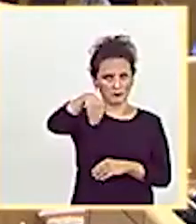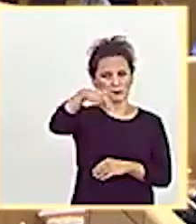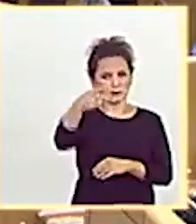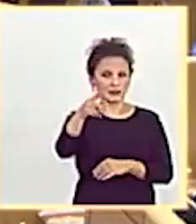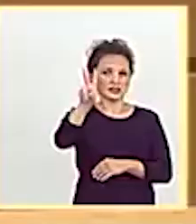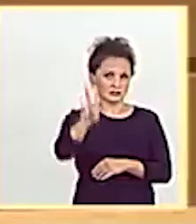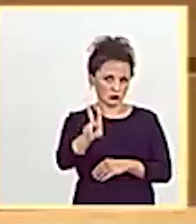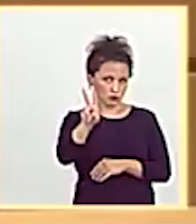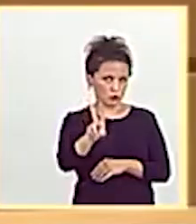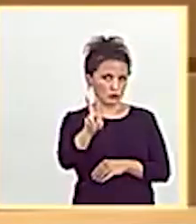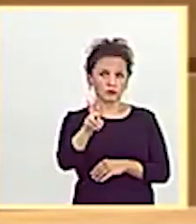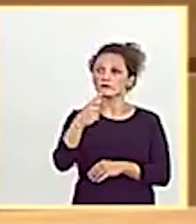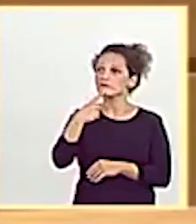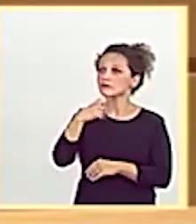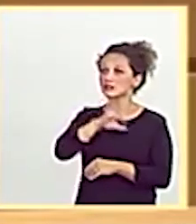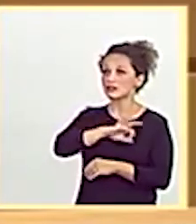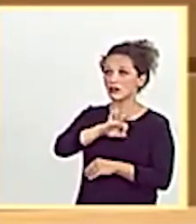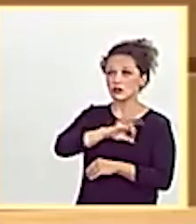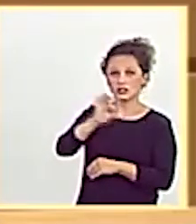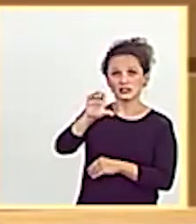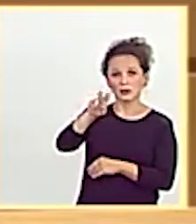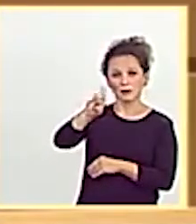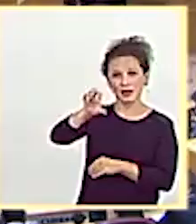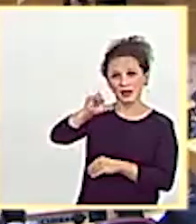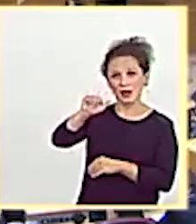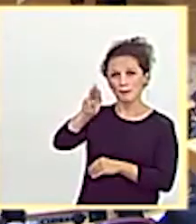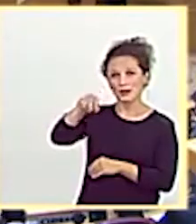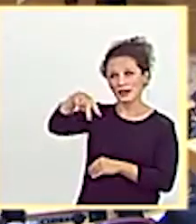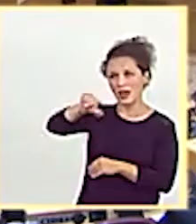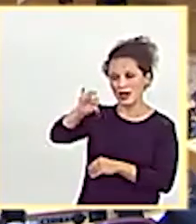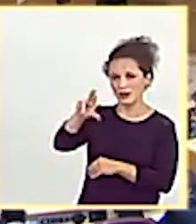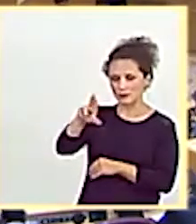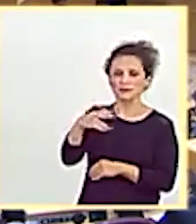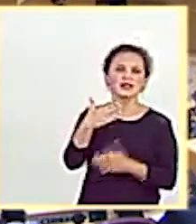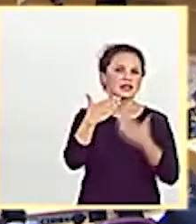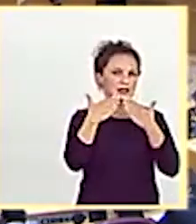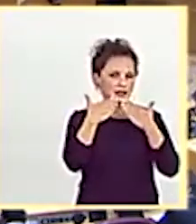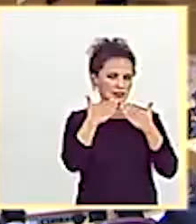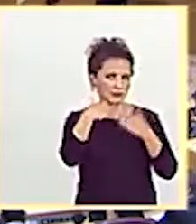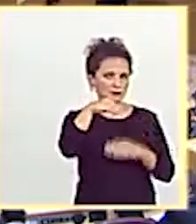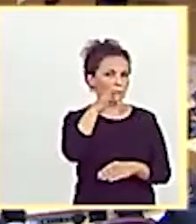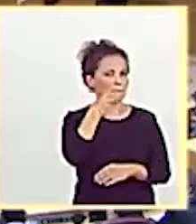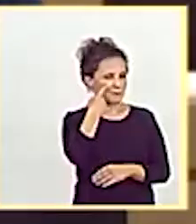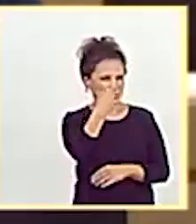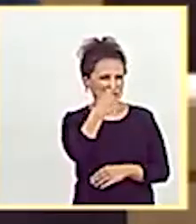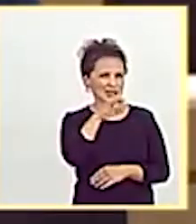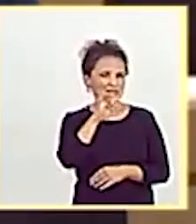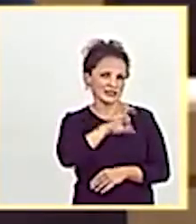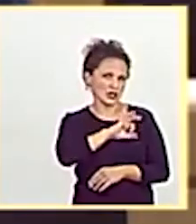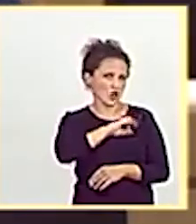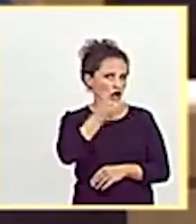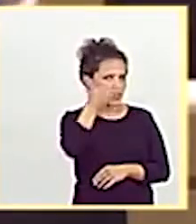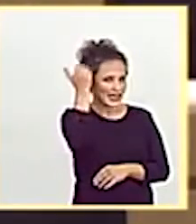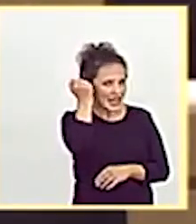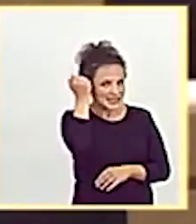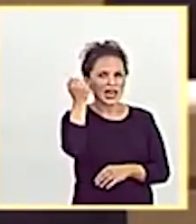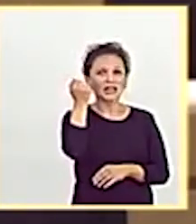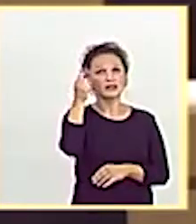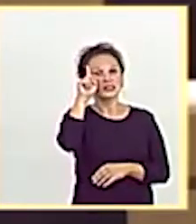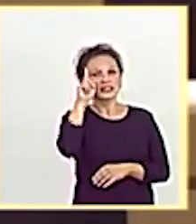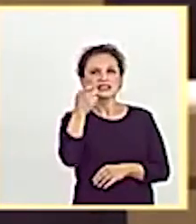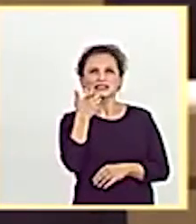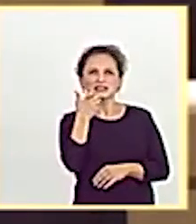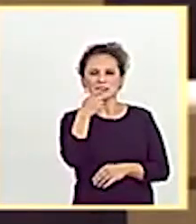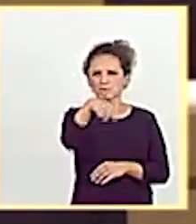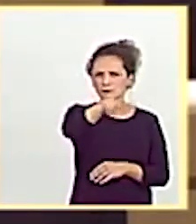Senador Servera Pinar. Gracias, vicepresidente. Pero, mire, señor Iglesias, no sé si les habrá quedado claro, suficientemente